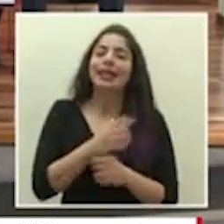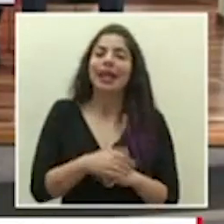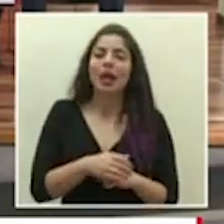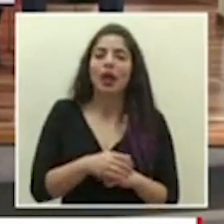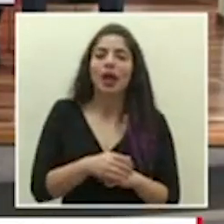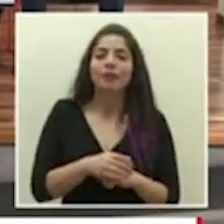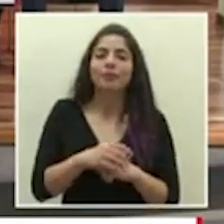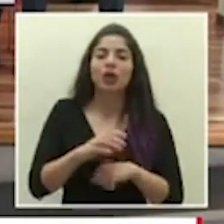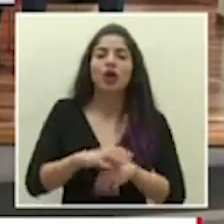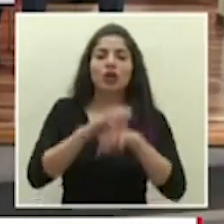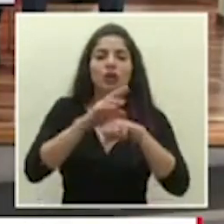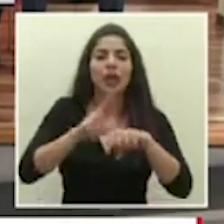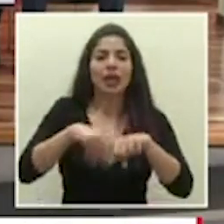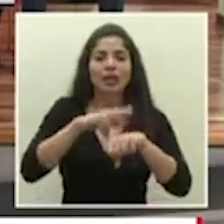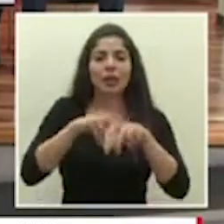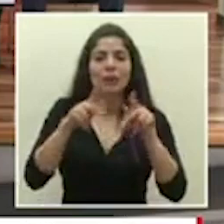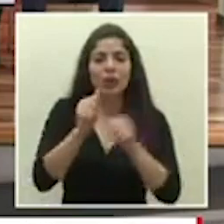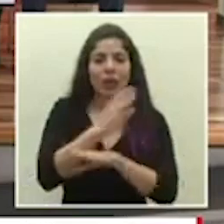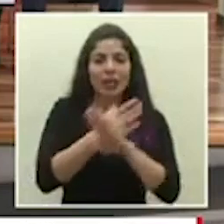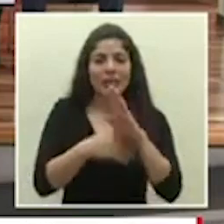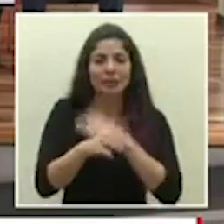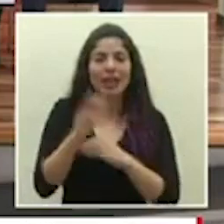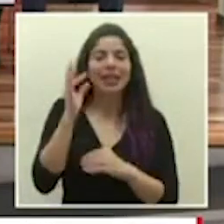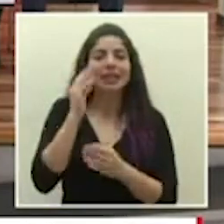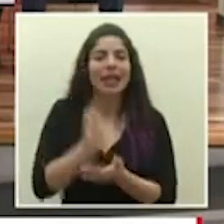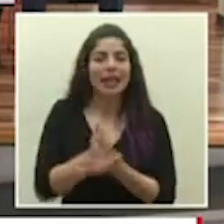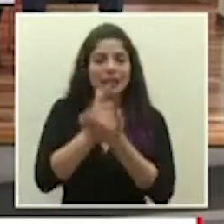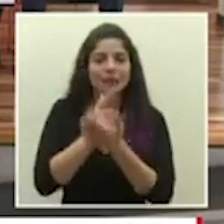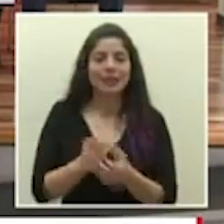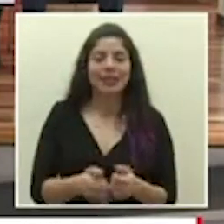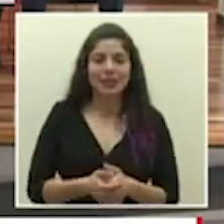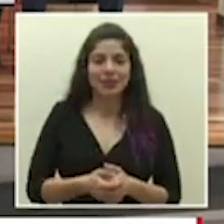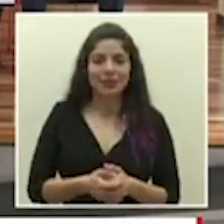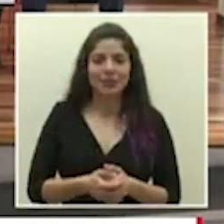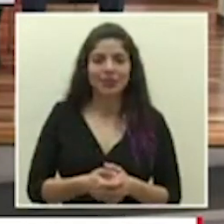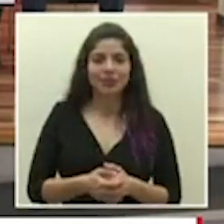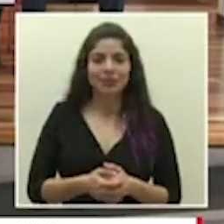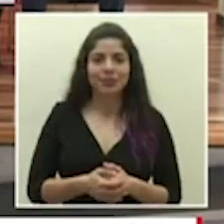consejo nacional de personas con discapacidad la señora Lisbeth Barrantes